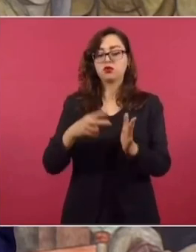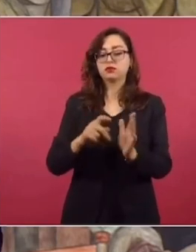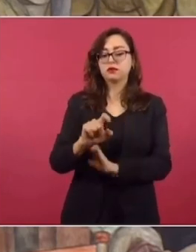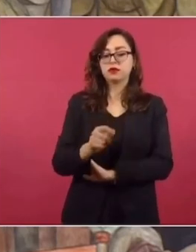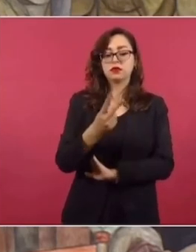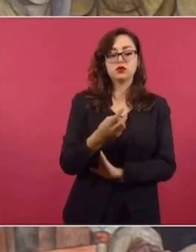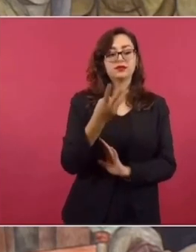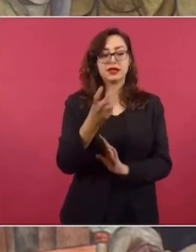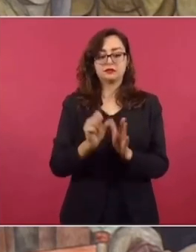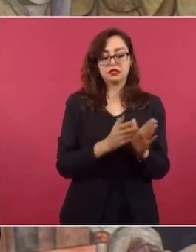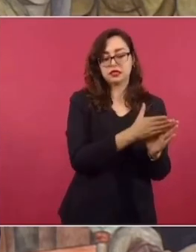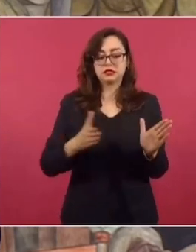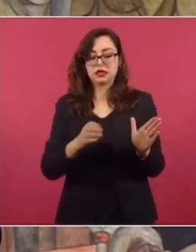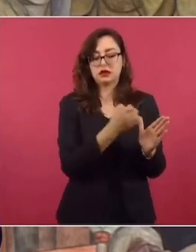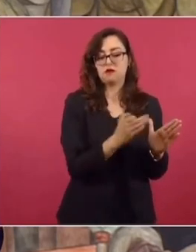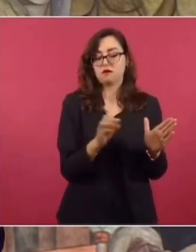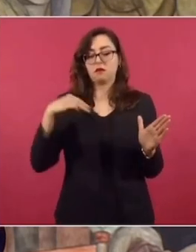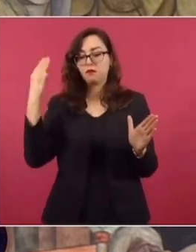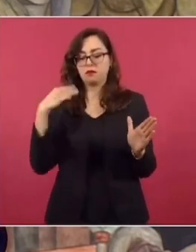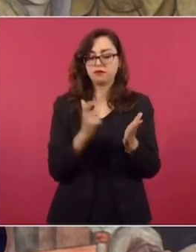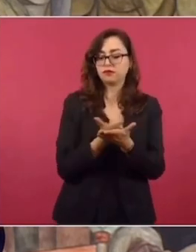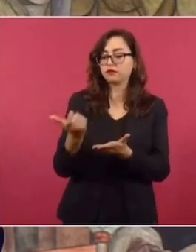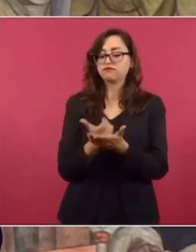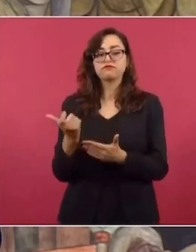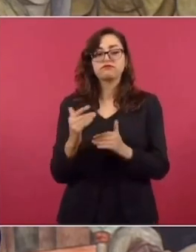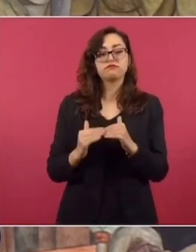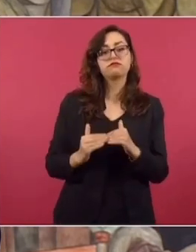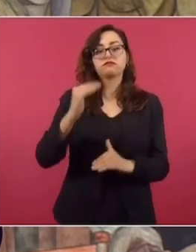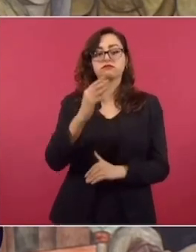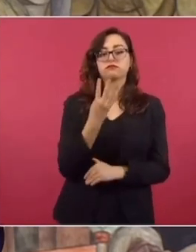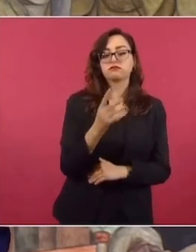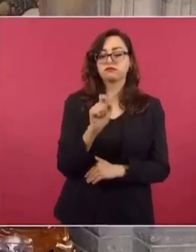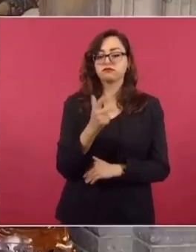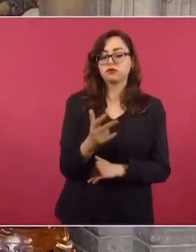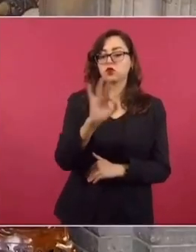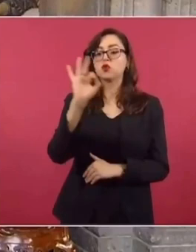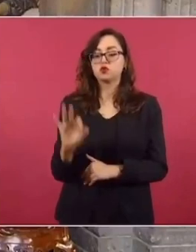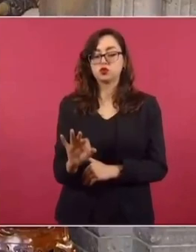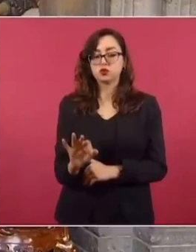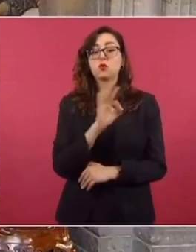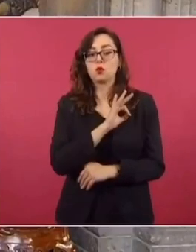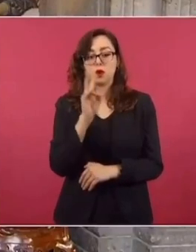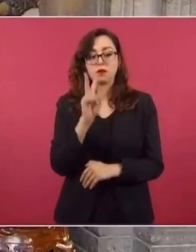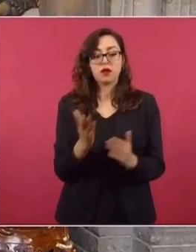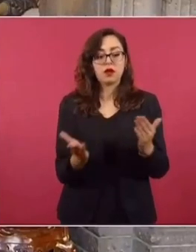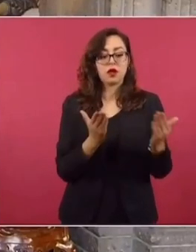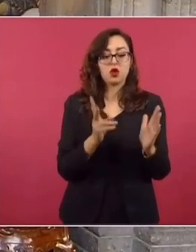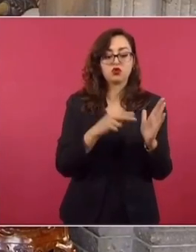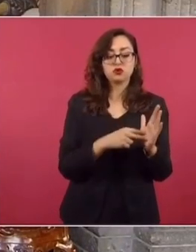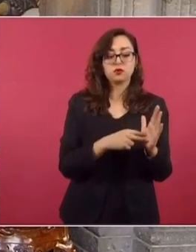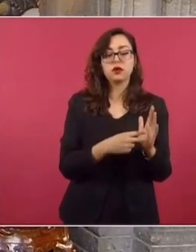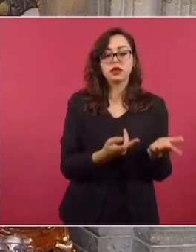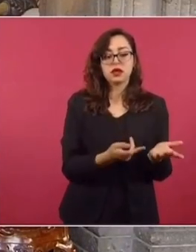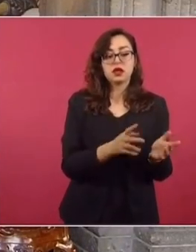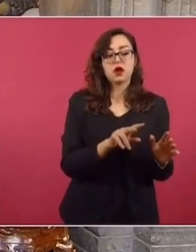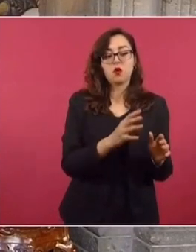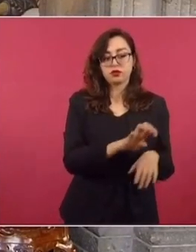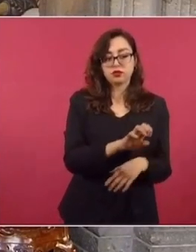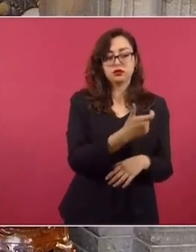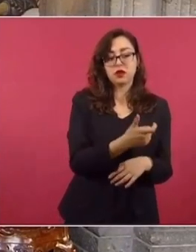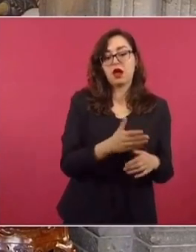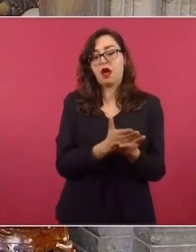ingreso laboral real por persona se incrementó en 4.8%, pues pasó de 2.747 pesos a 2